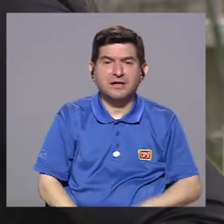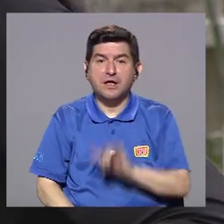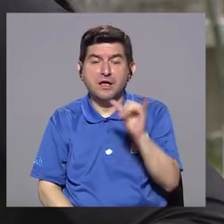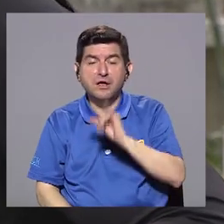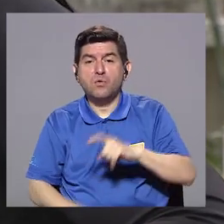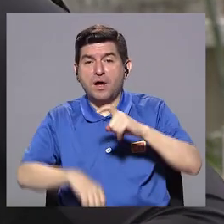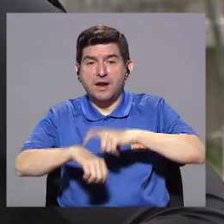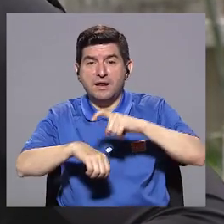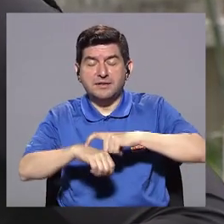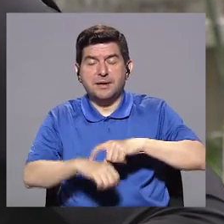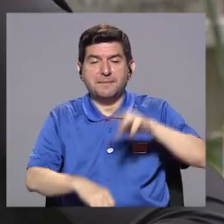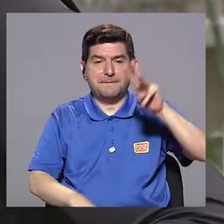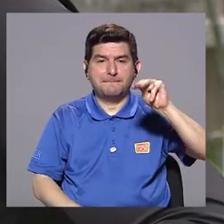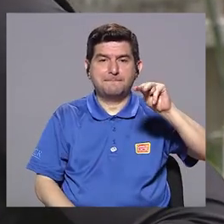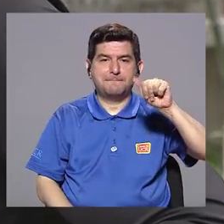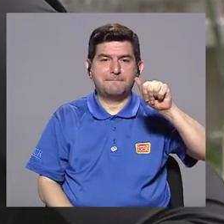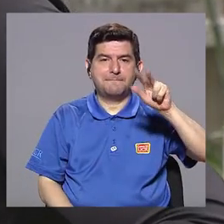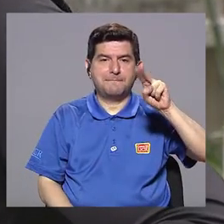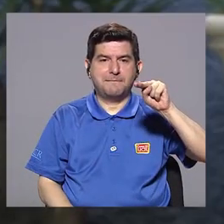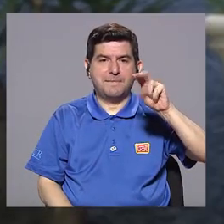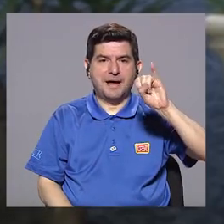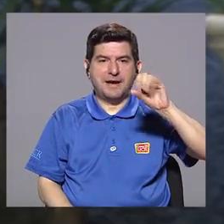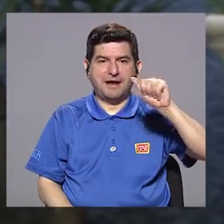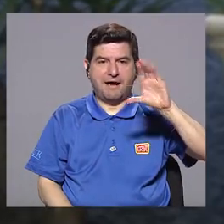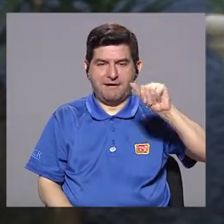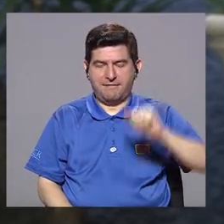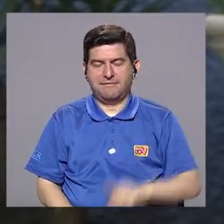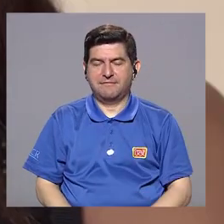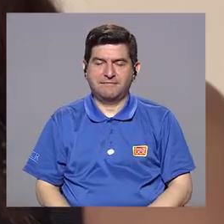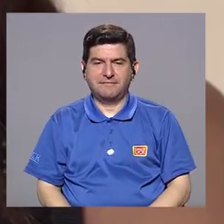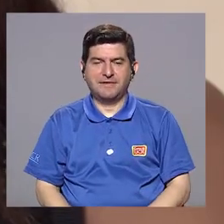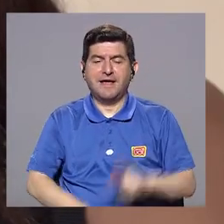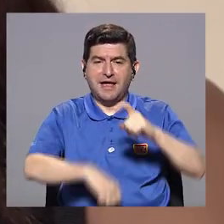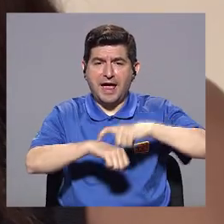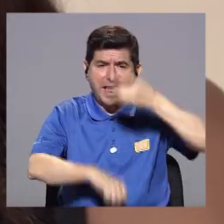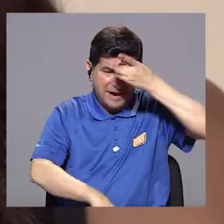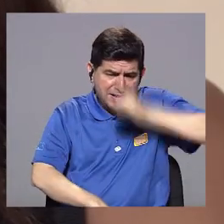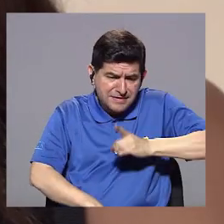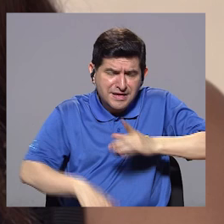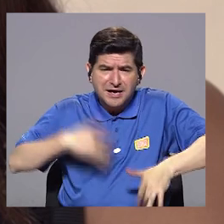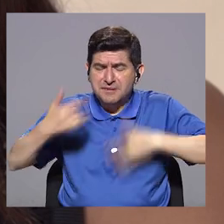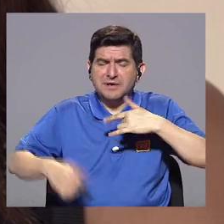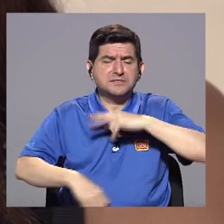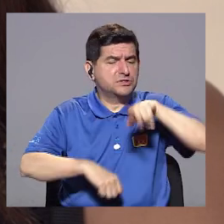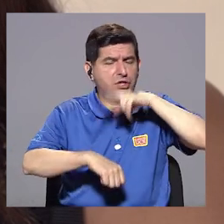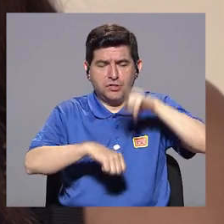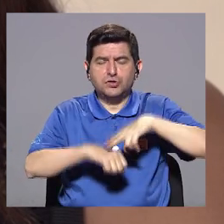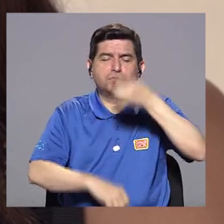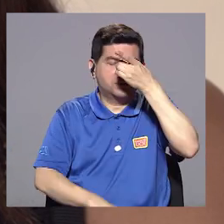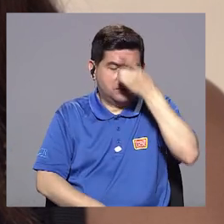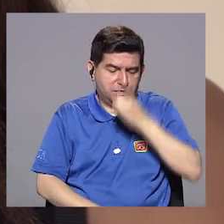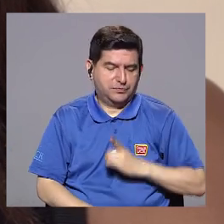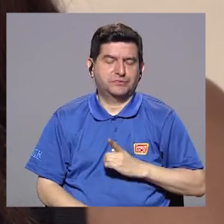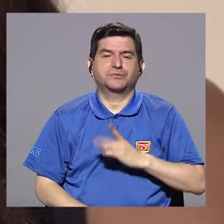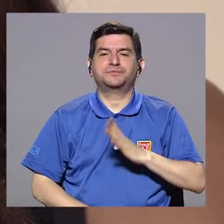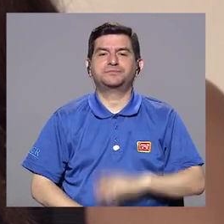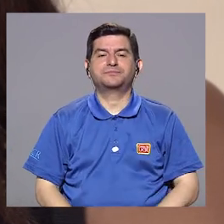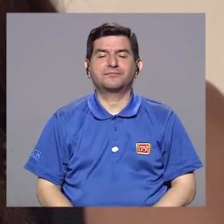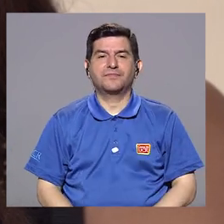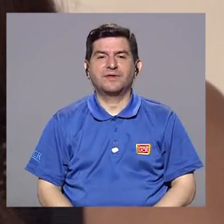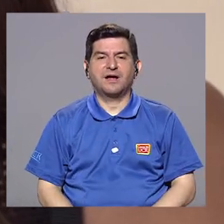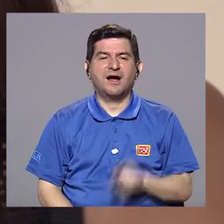¿verdad?, como en la fase maníaca? Bueno, los síntomas de la fase depresiva son los síntomas característicos de la depresión. sea,